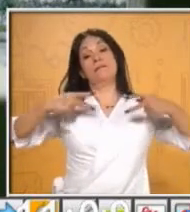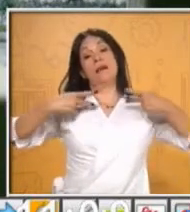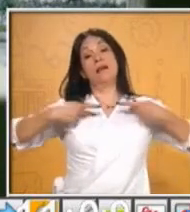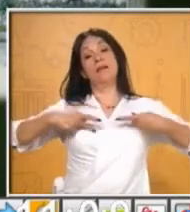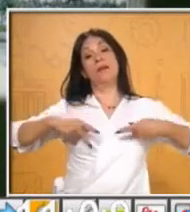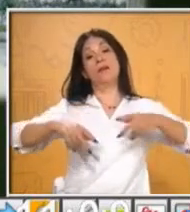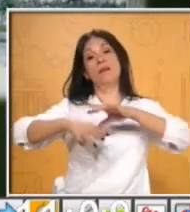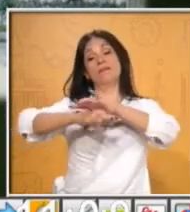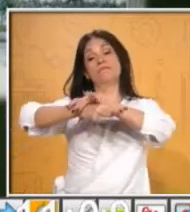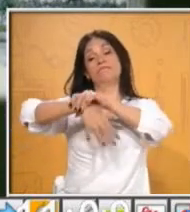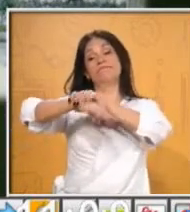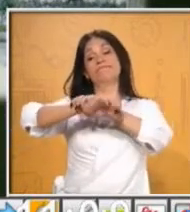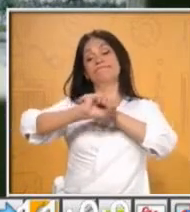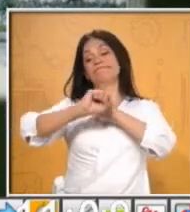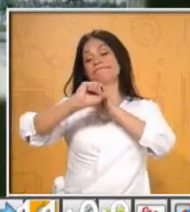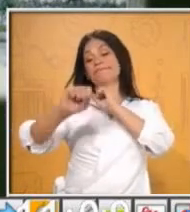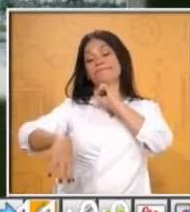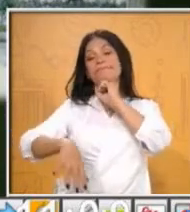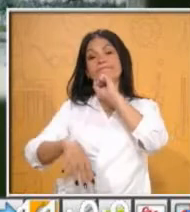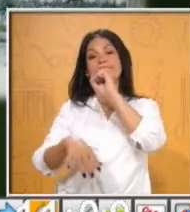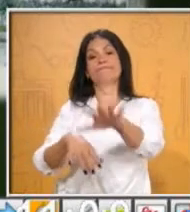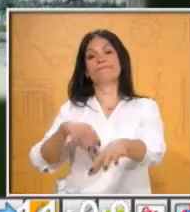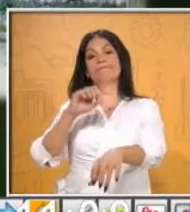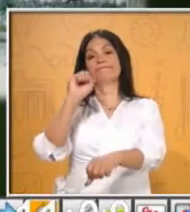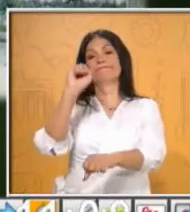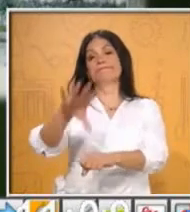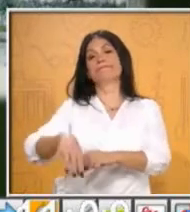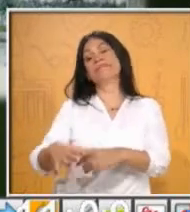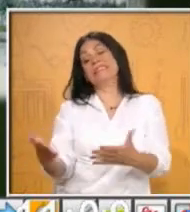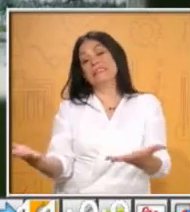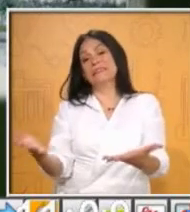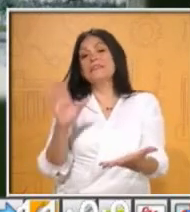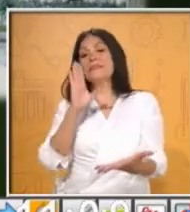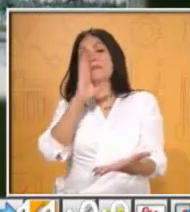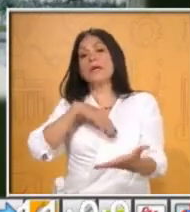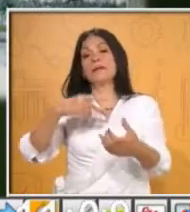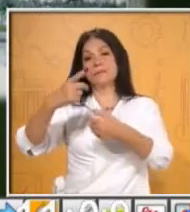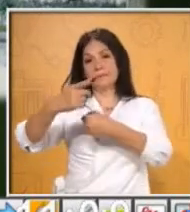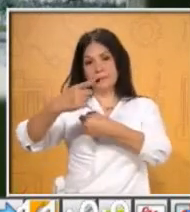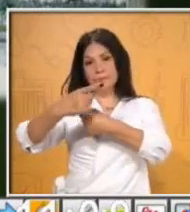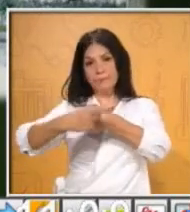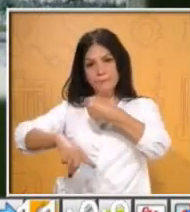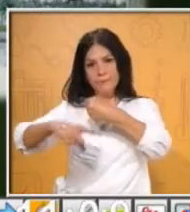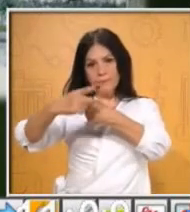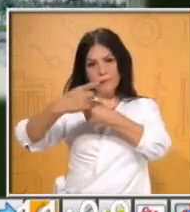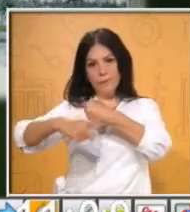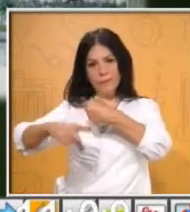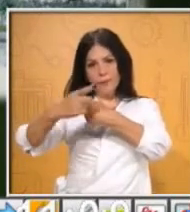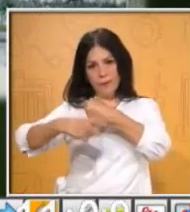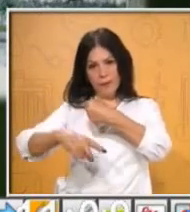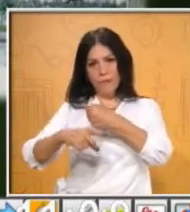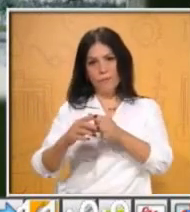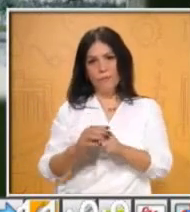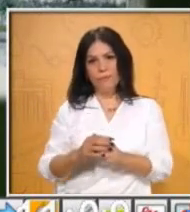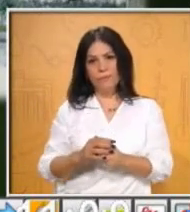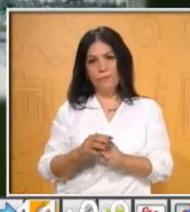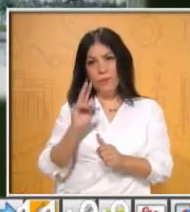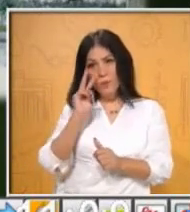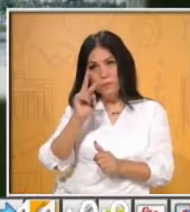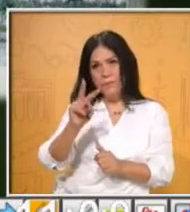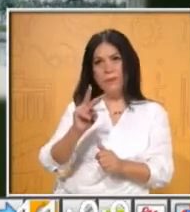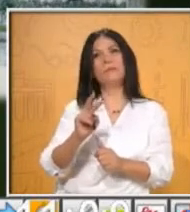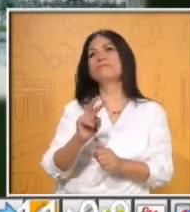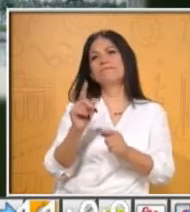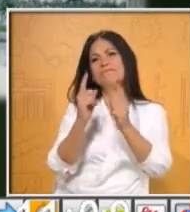en nuestro medio ambiente y de esta manera lo estamos perjudicando. Si nos damos cuenta, para nuestros amiguitos que están viendo la imagen, en la